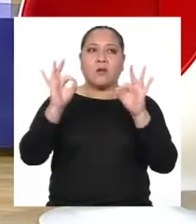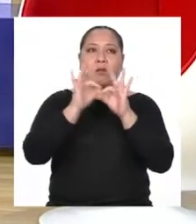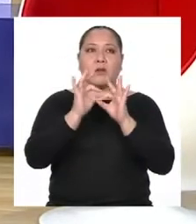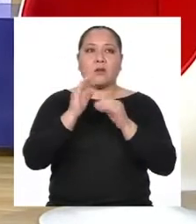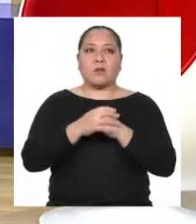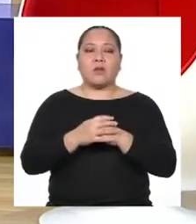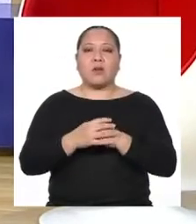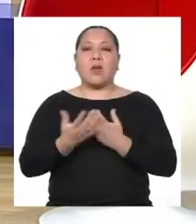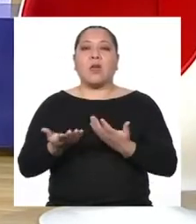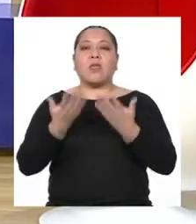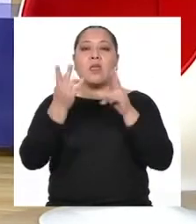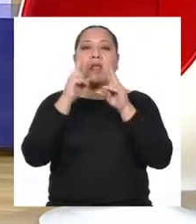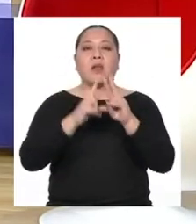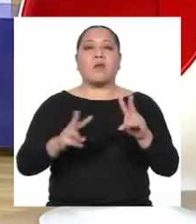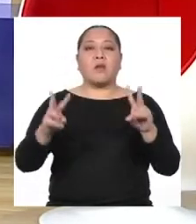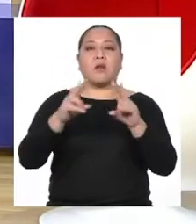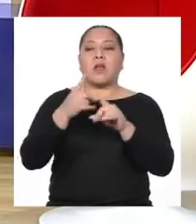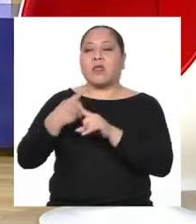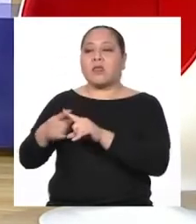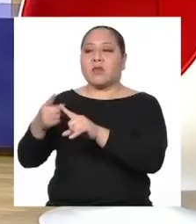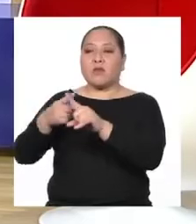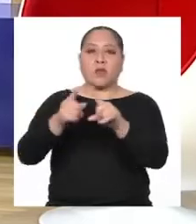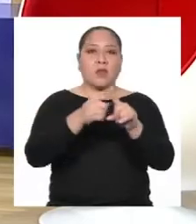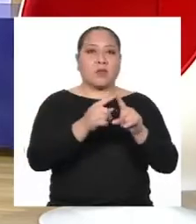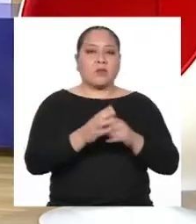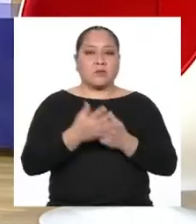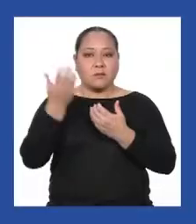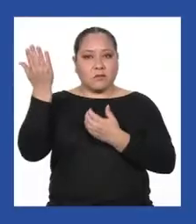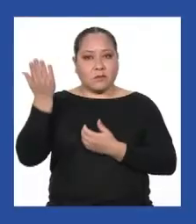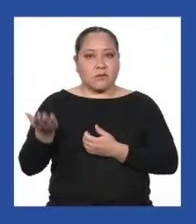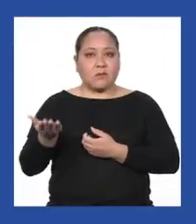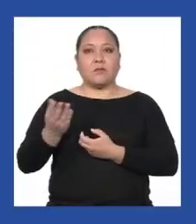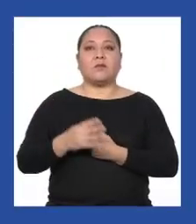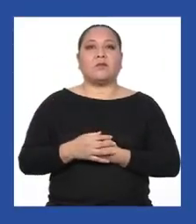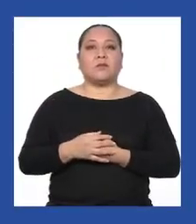en valorar nuestra diversidad ¡Adelante!